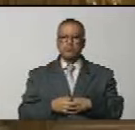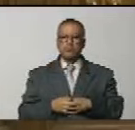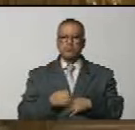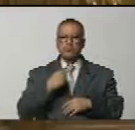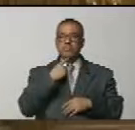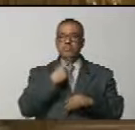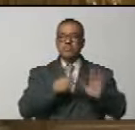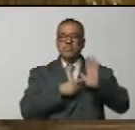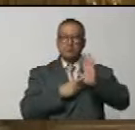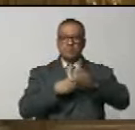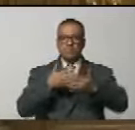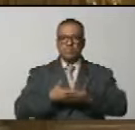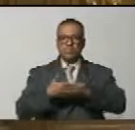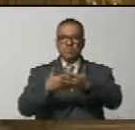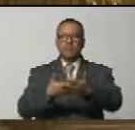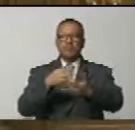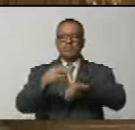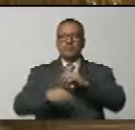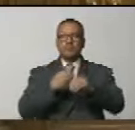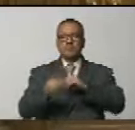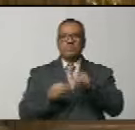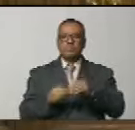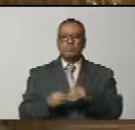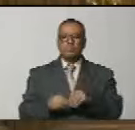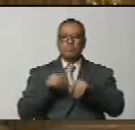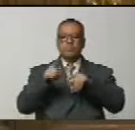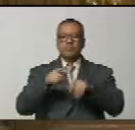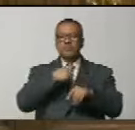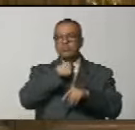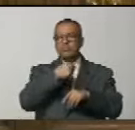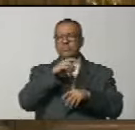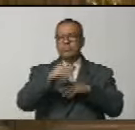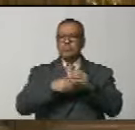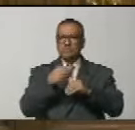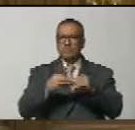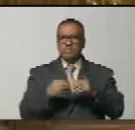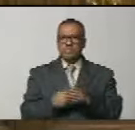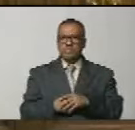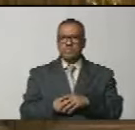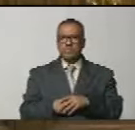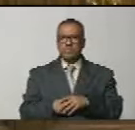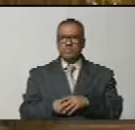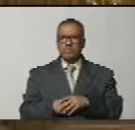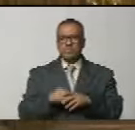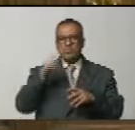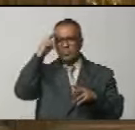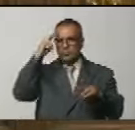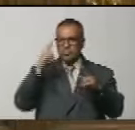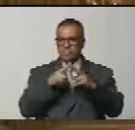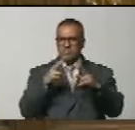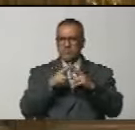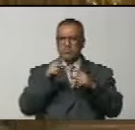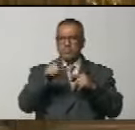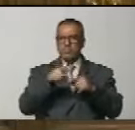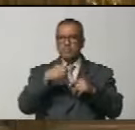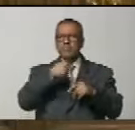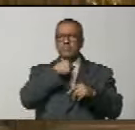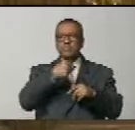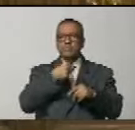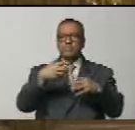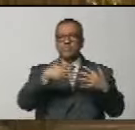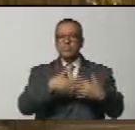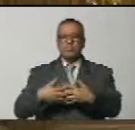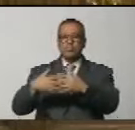expresión y una propuesta que hace en una reciente entrevista que le hizo el conocido periodista